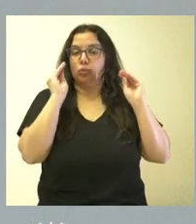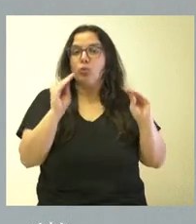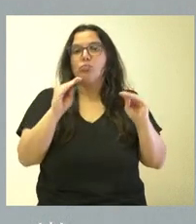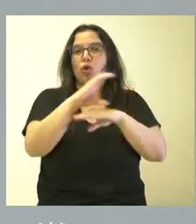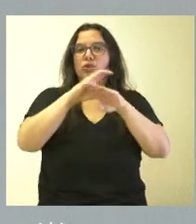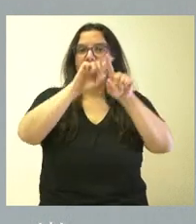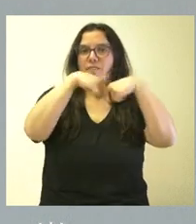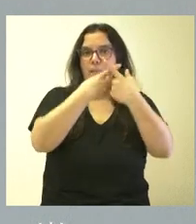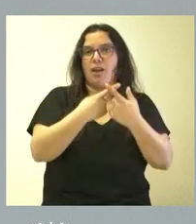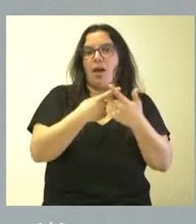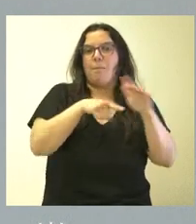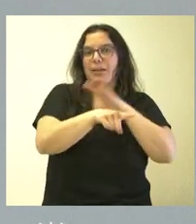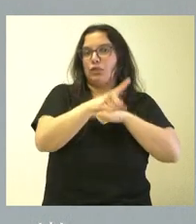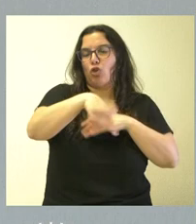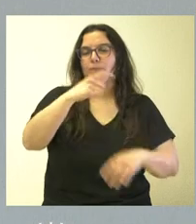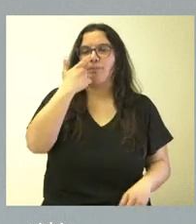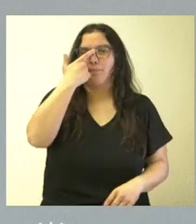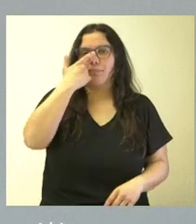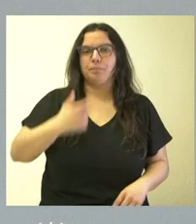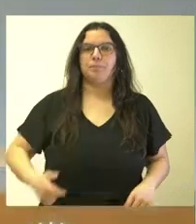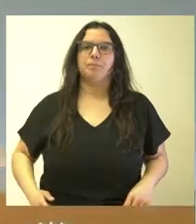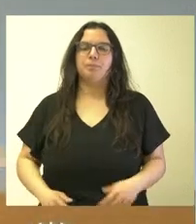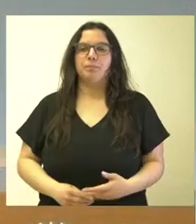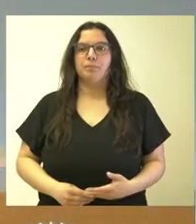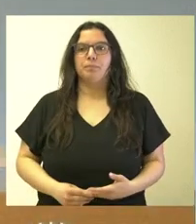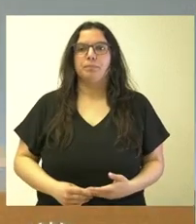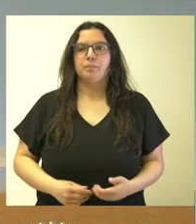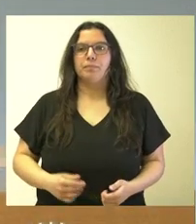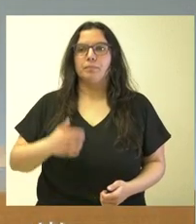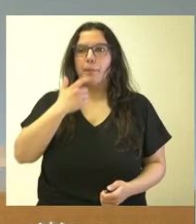la Consejería de Familia fuera a gestionar estas ayudas. Portavoz.